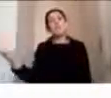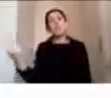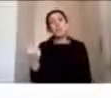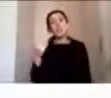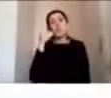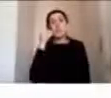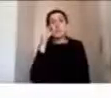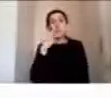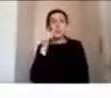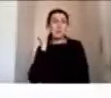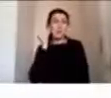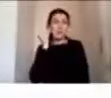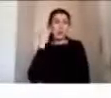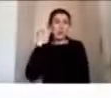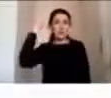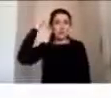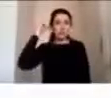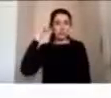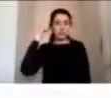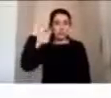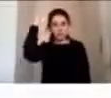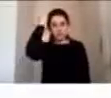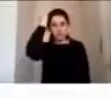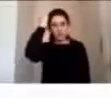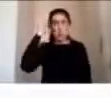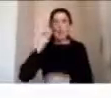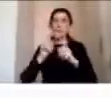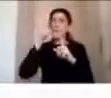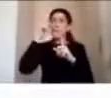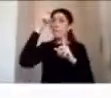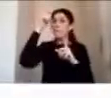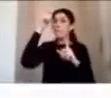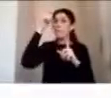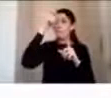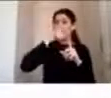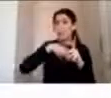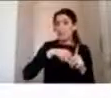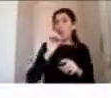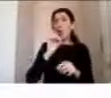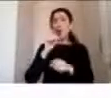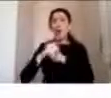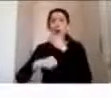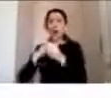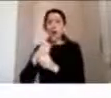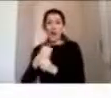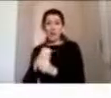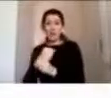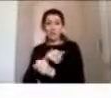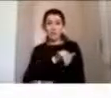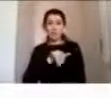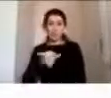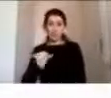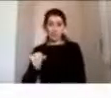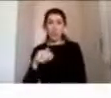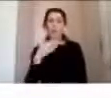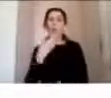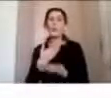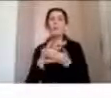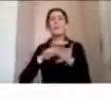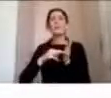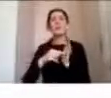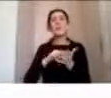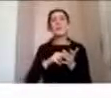usualmente llegan meses o incluso años posterior a la lesión cuando las dificultades cognitivas o de aprendizaje son más